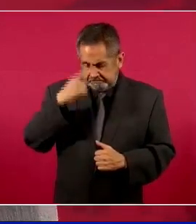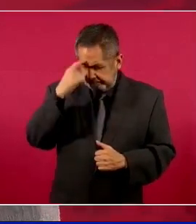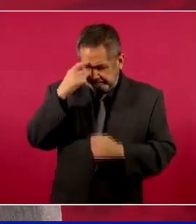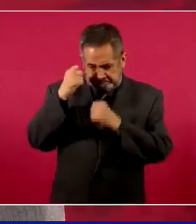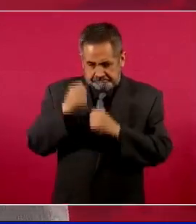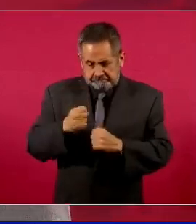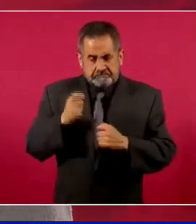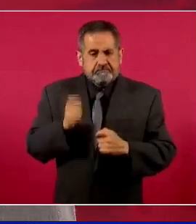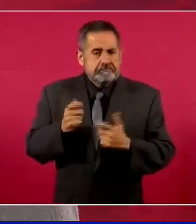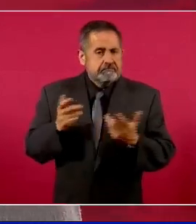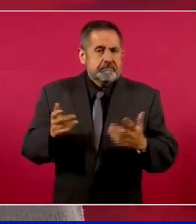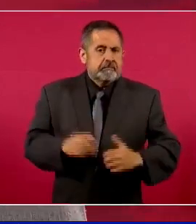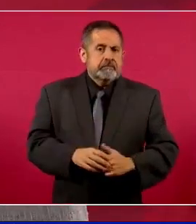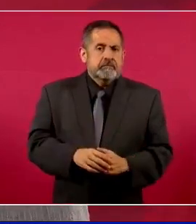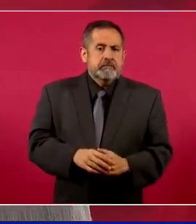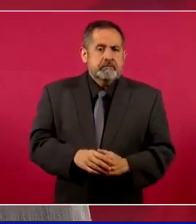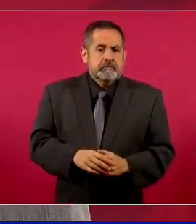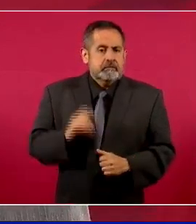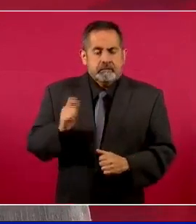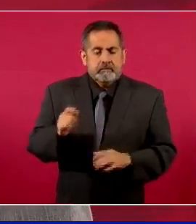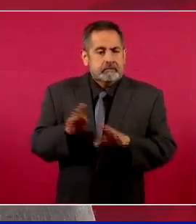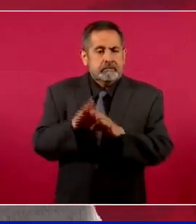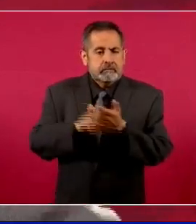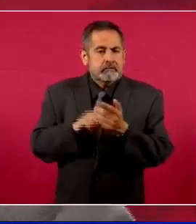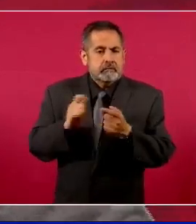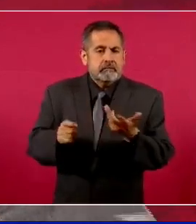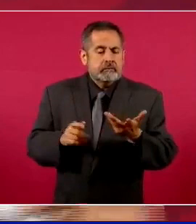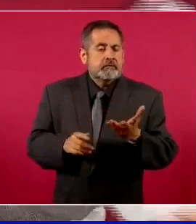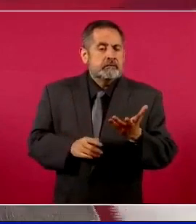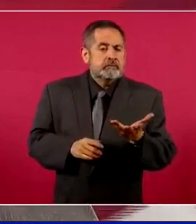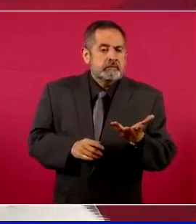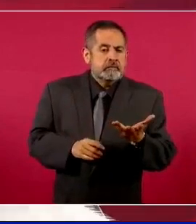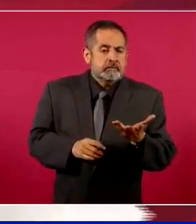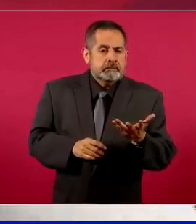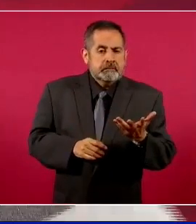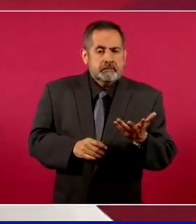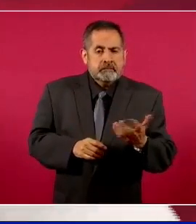de que ya hay